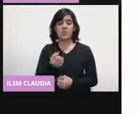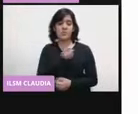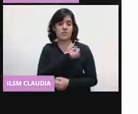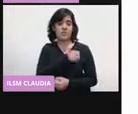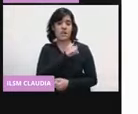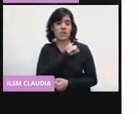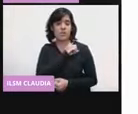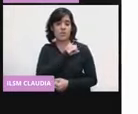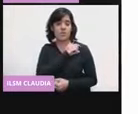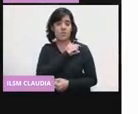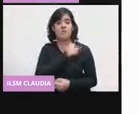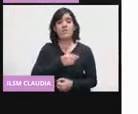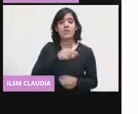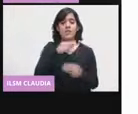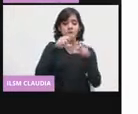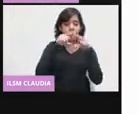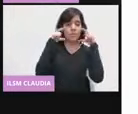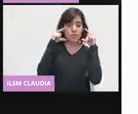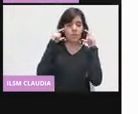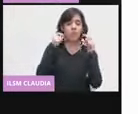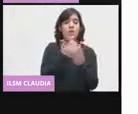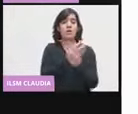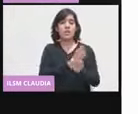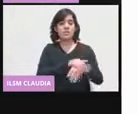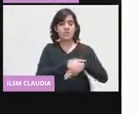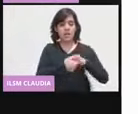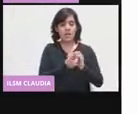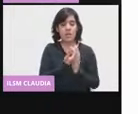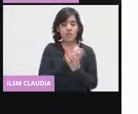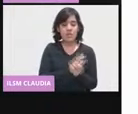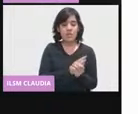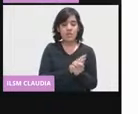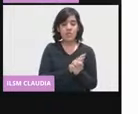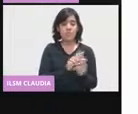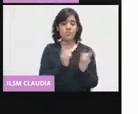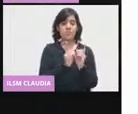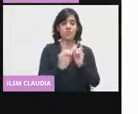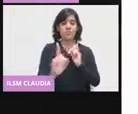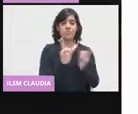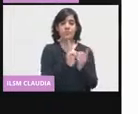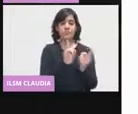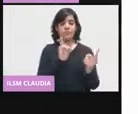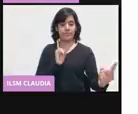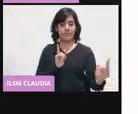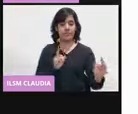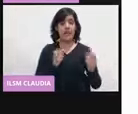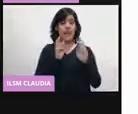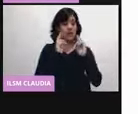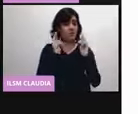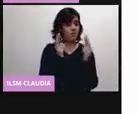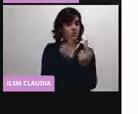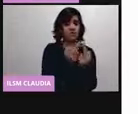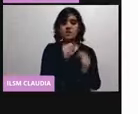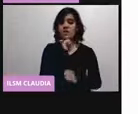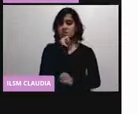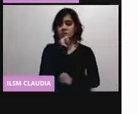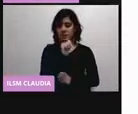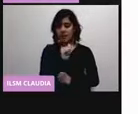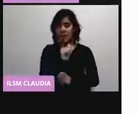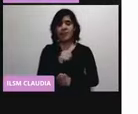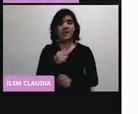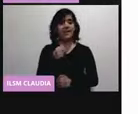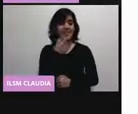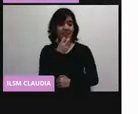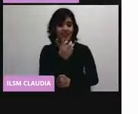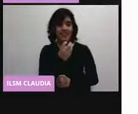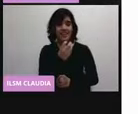manos contantes, no estar cerca de las personas enfermas, no hacer reuniones grandes. Todas esas son medidas